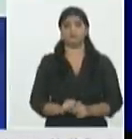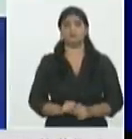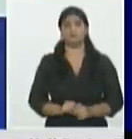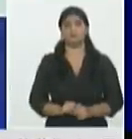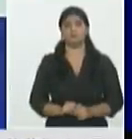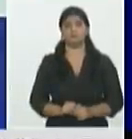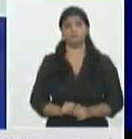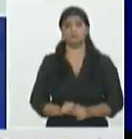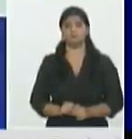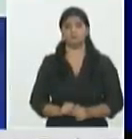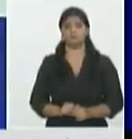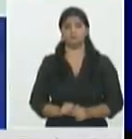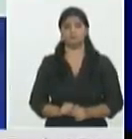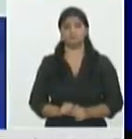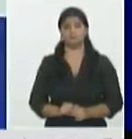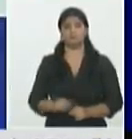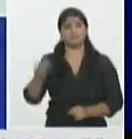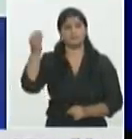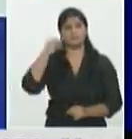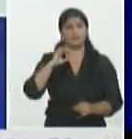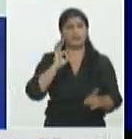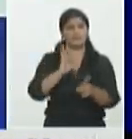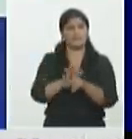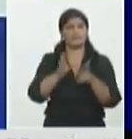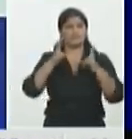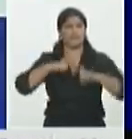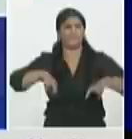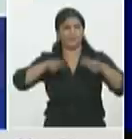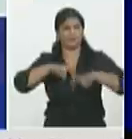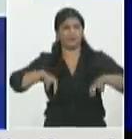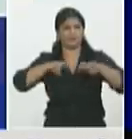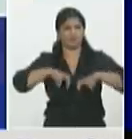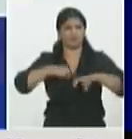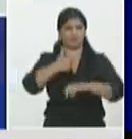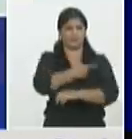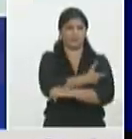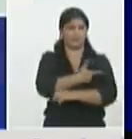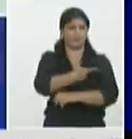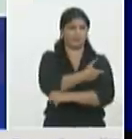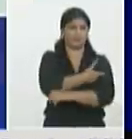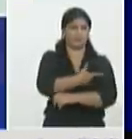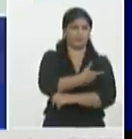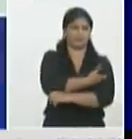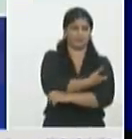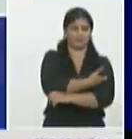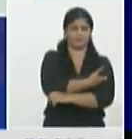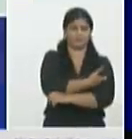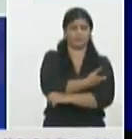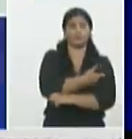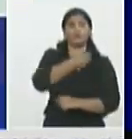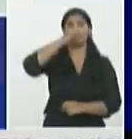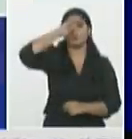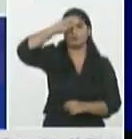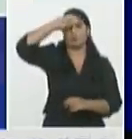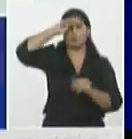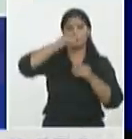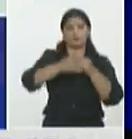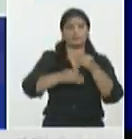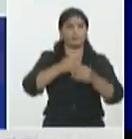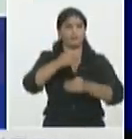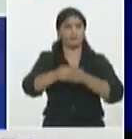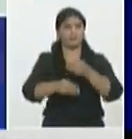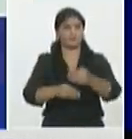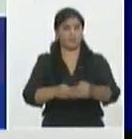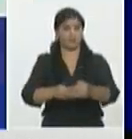ensayos clínicos y en los estudios de intervención de esta forma Cuba avanzando con con sus